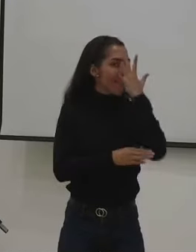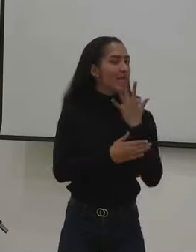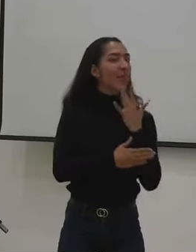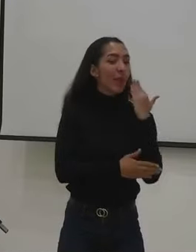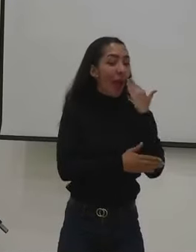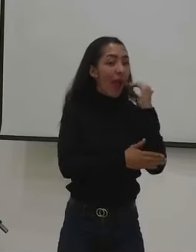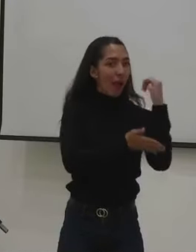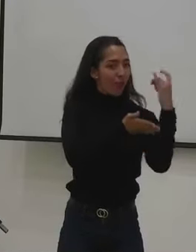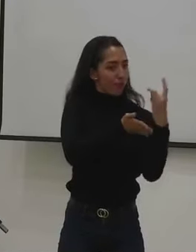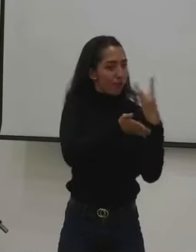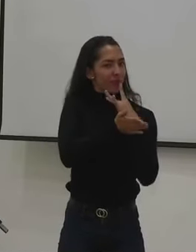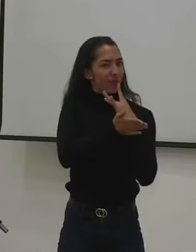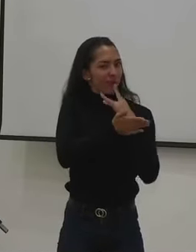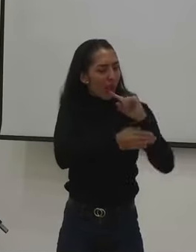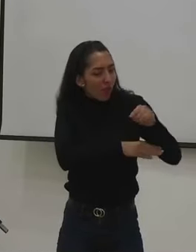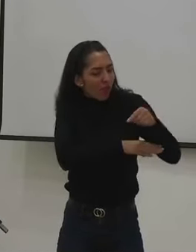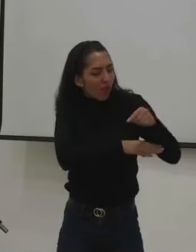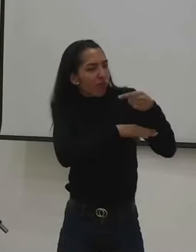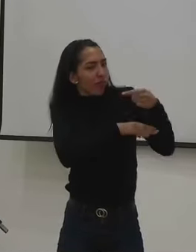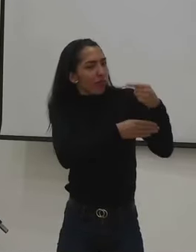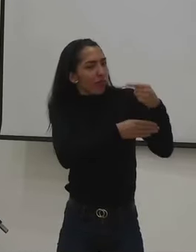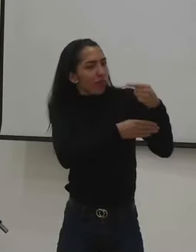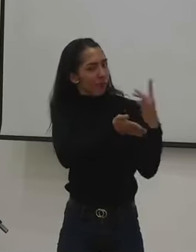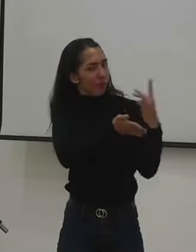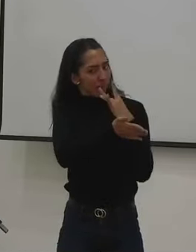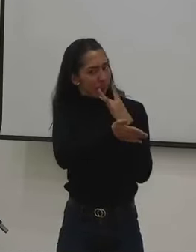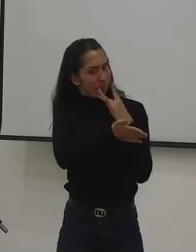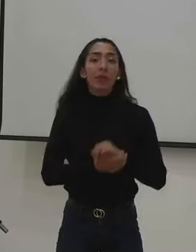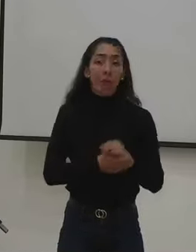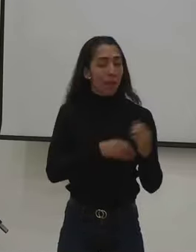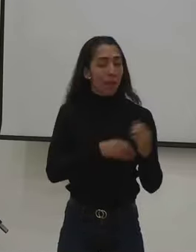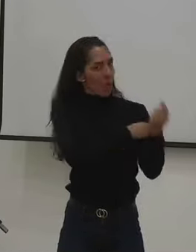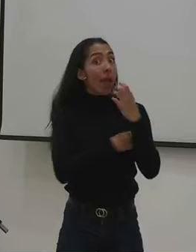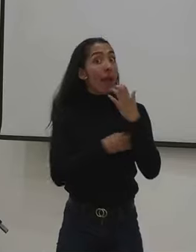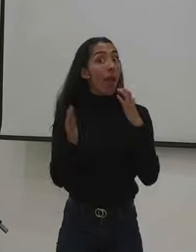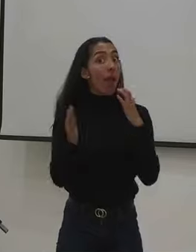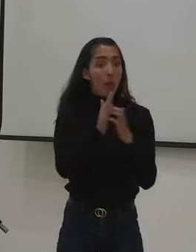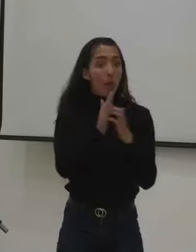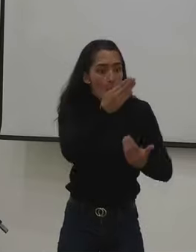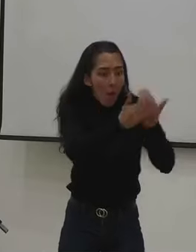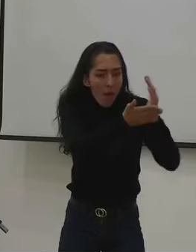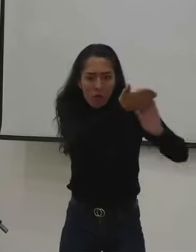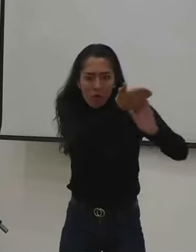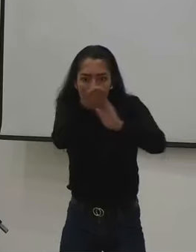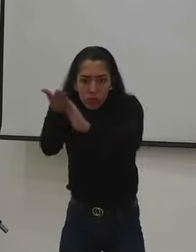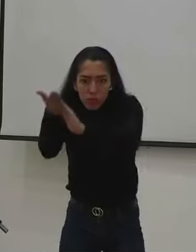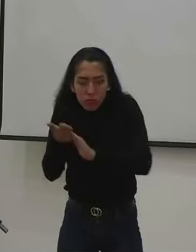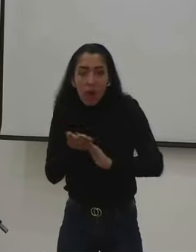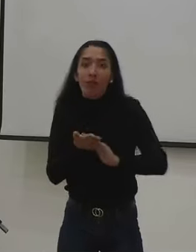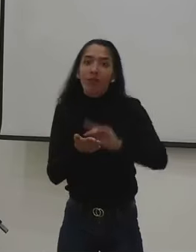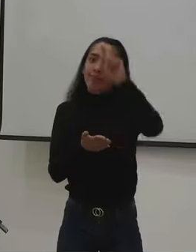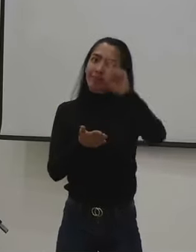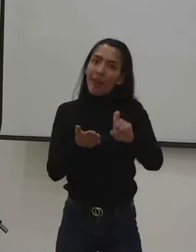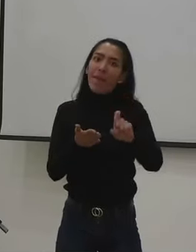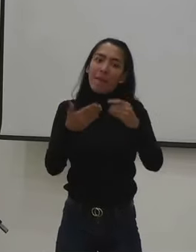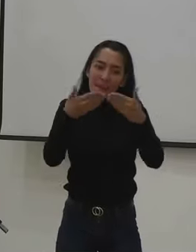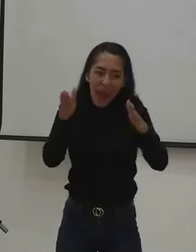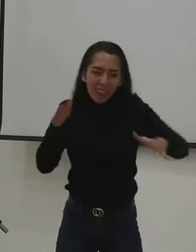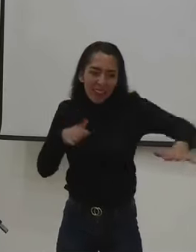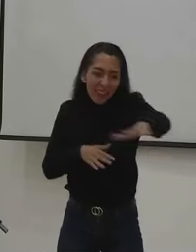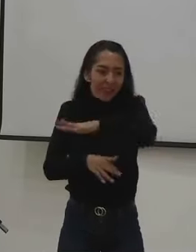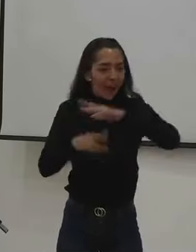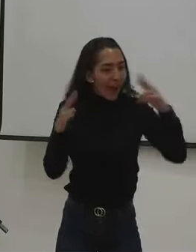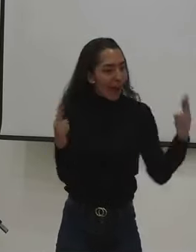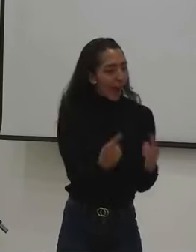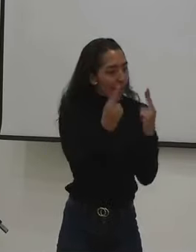Ruiz Gamboa. Su comentario es el siguiente, si se moderniza se deben ampliar las definiciones del subsector de